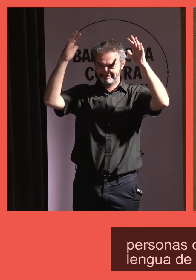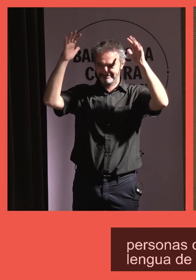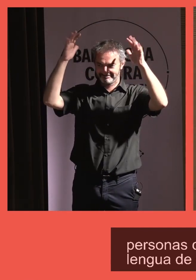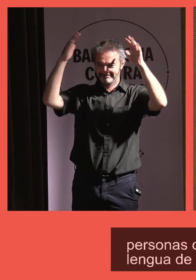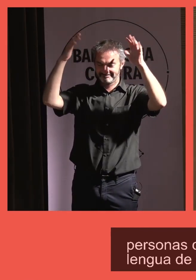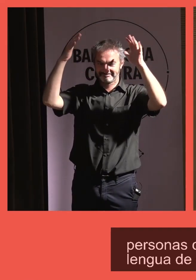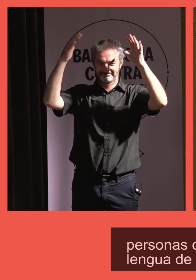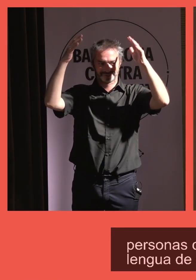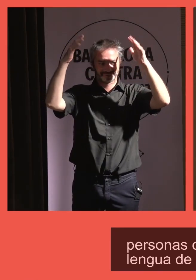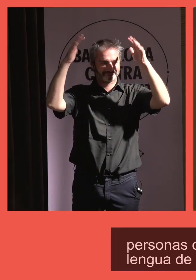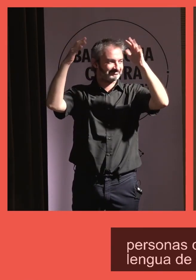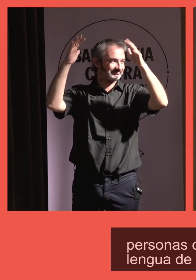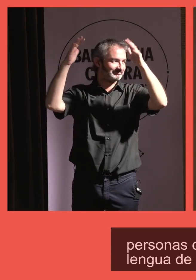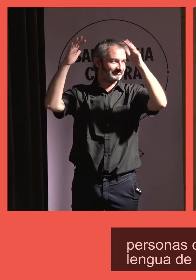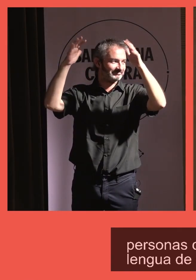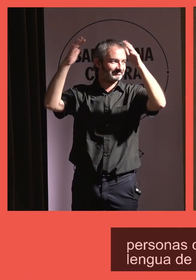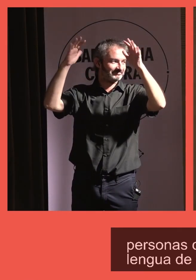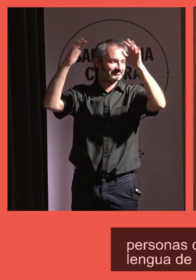Fantástica.